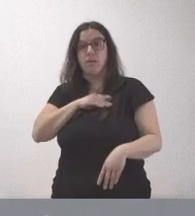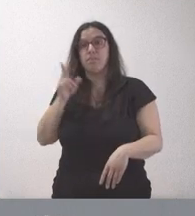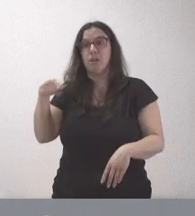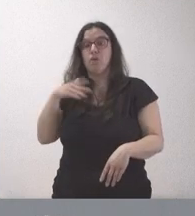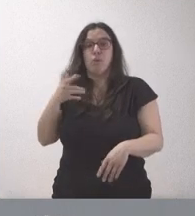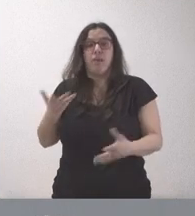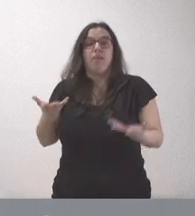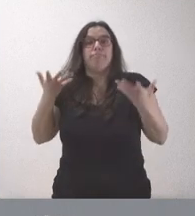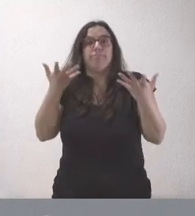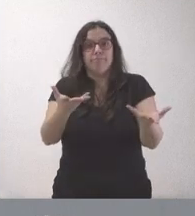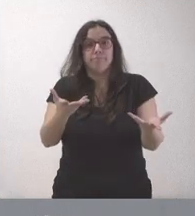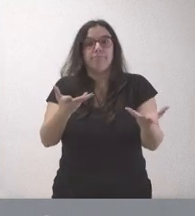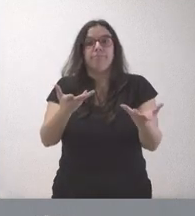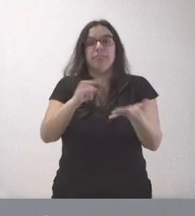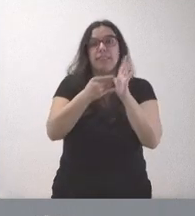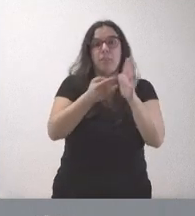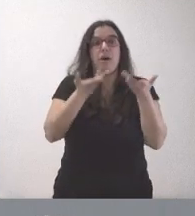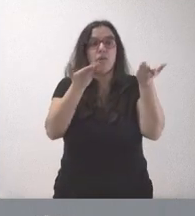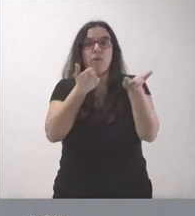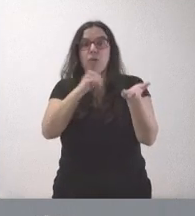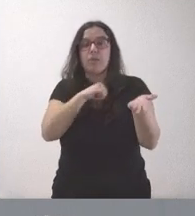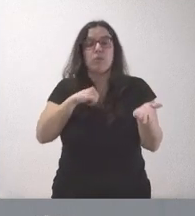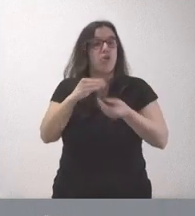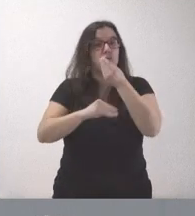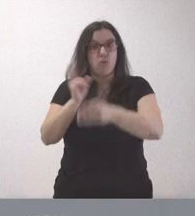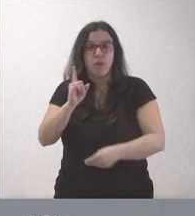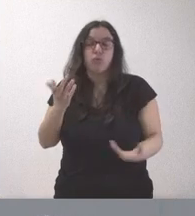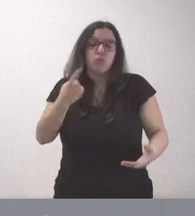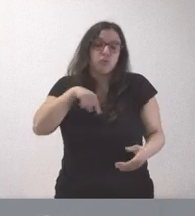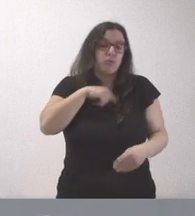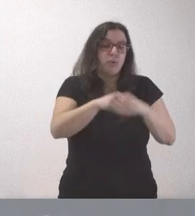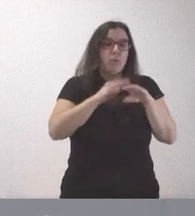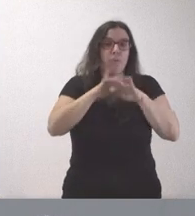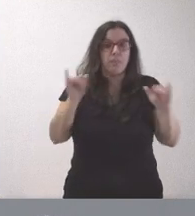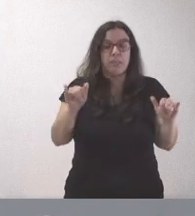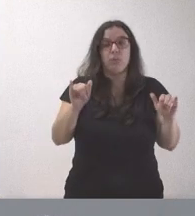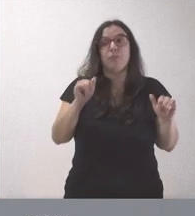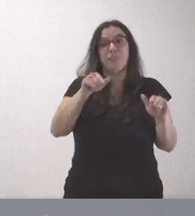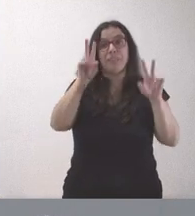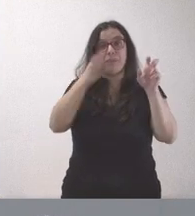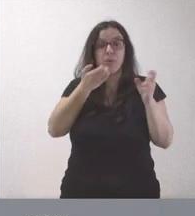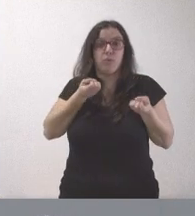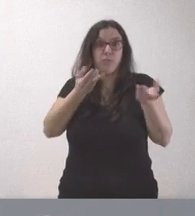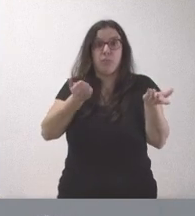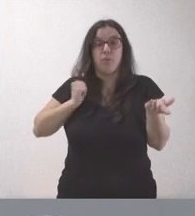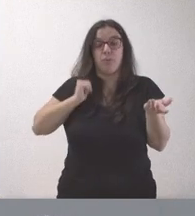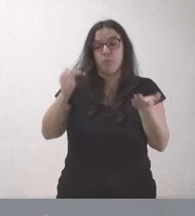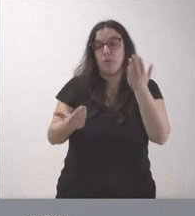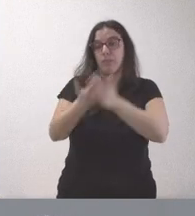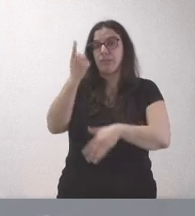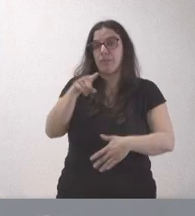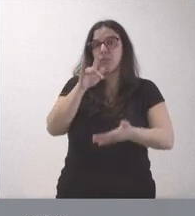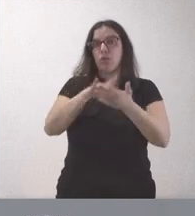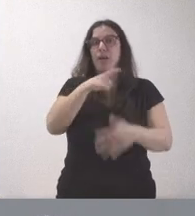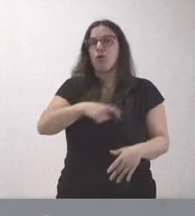ayuda a los particulares, no lo hizo y sí que lo hace la Junta de Castilla y León. Les informo a este respecto que en esta mañana también hemos celebrado la